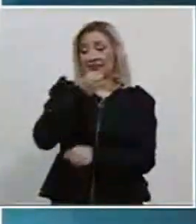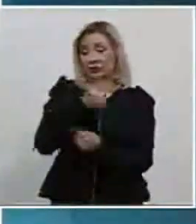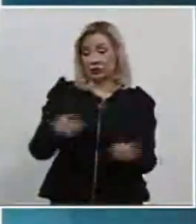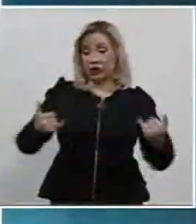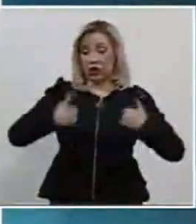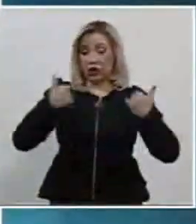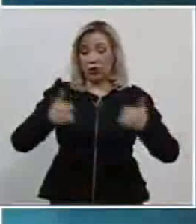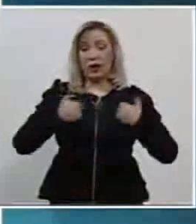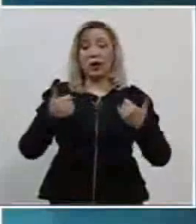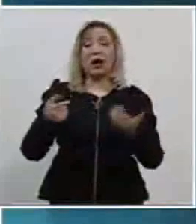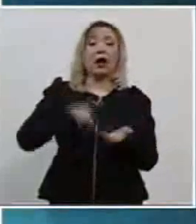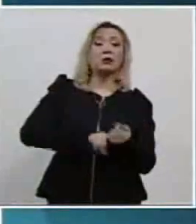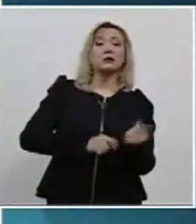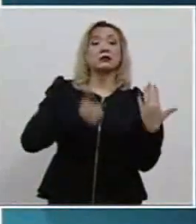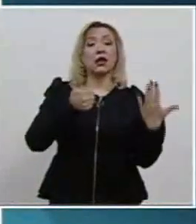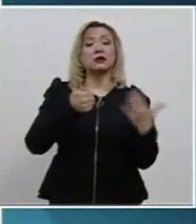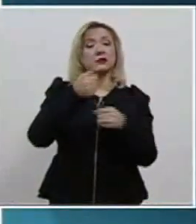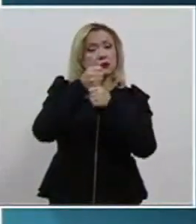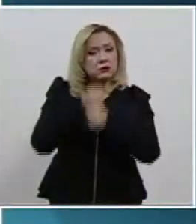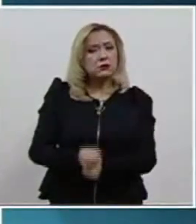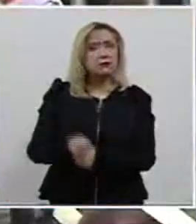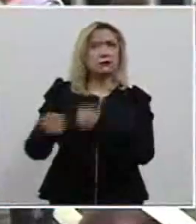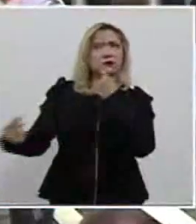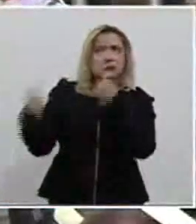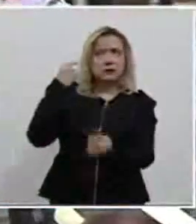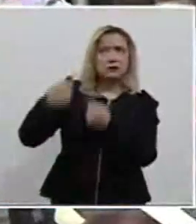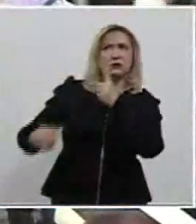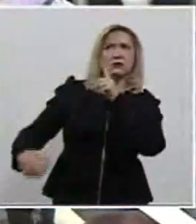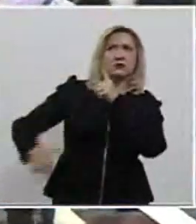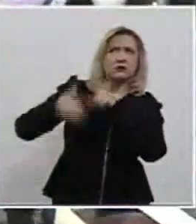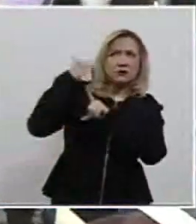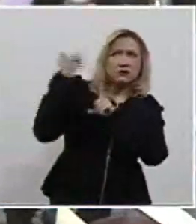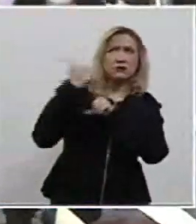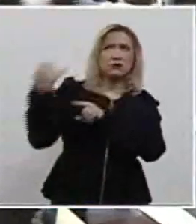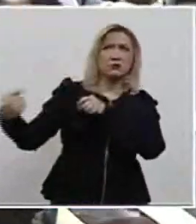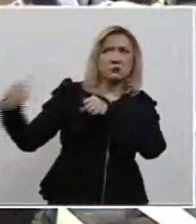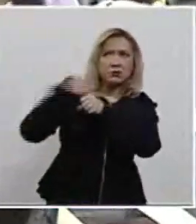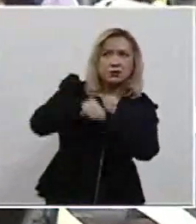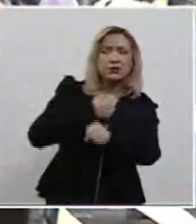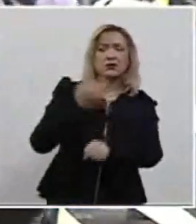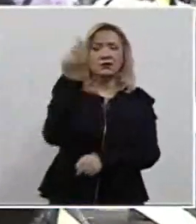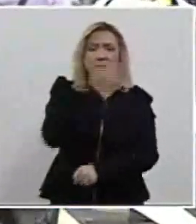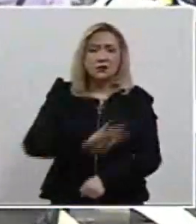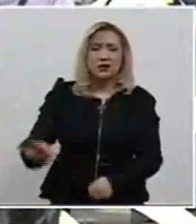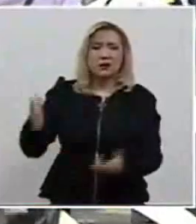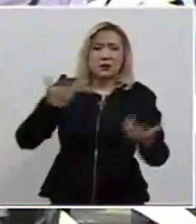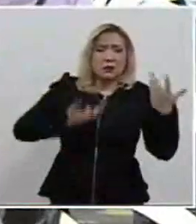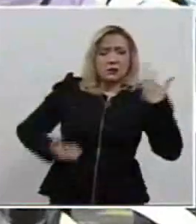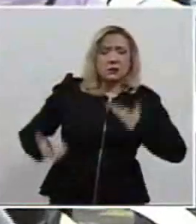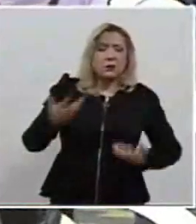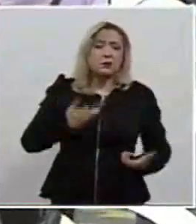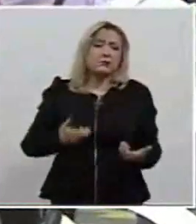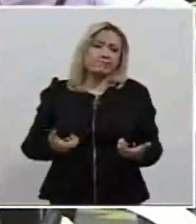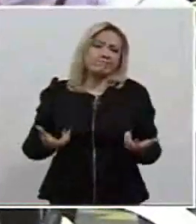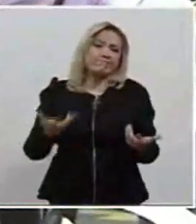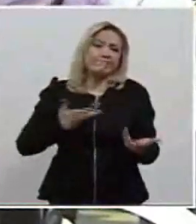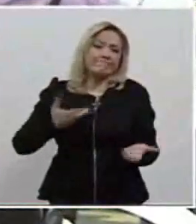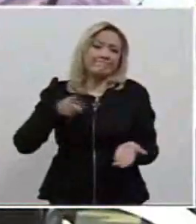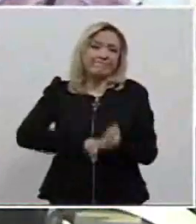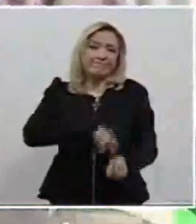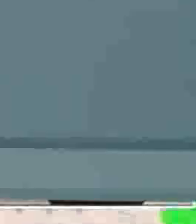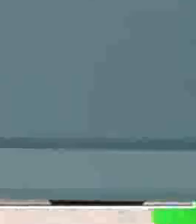adolescentes en el país que son víctimas de malos tratos físicos, verbales y psicológicos, entre otros.